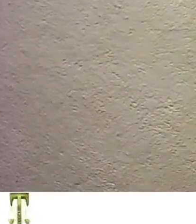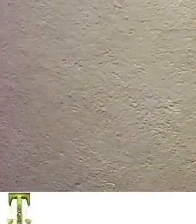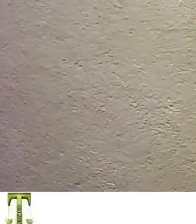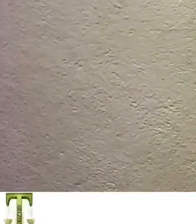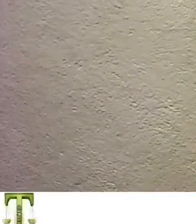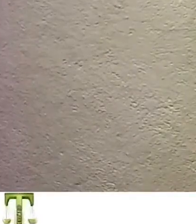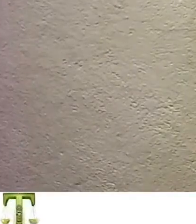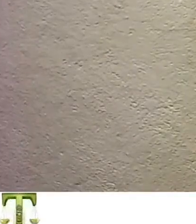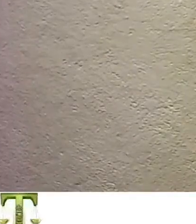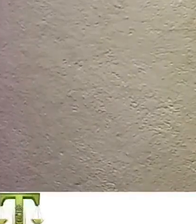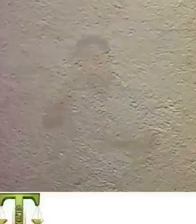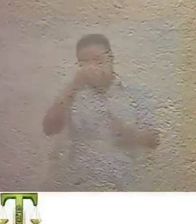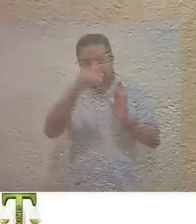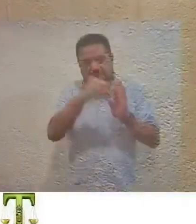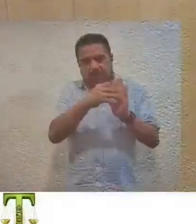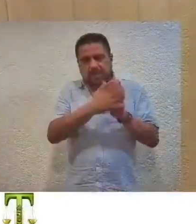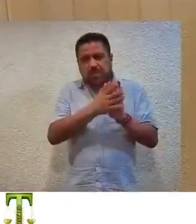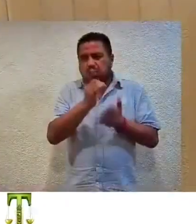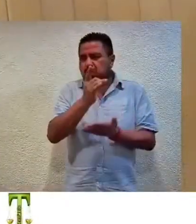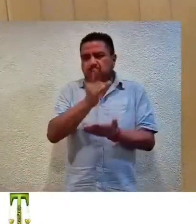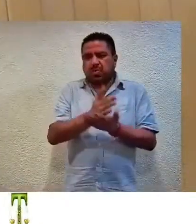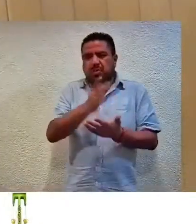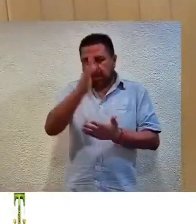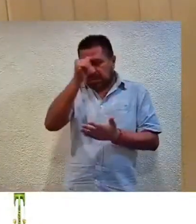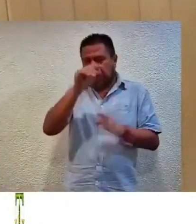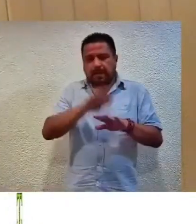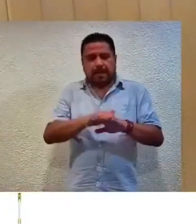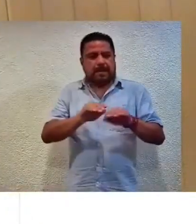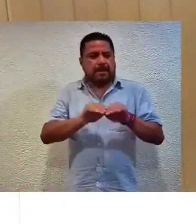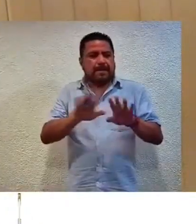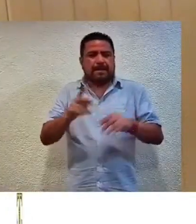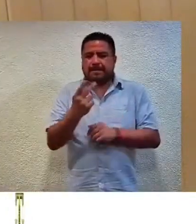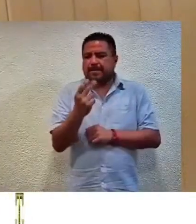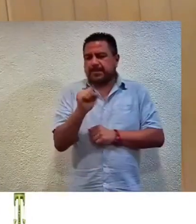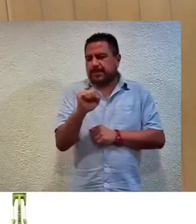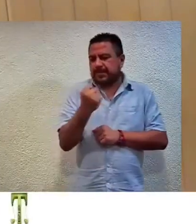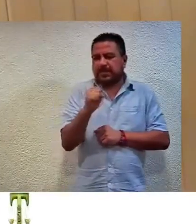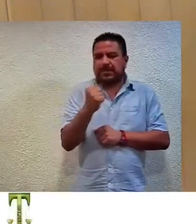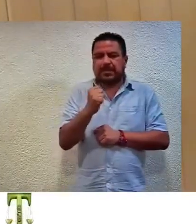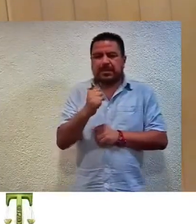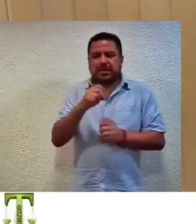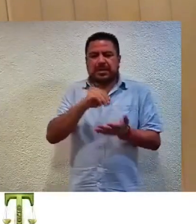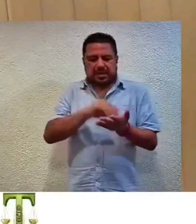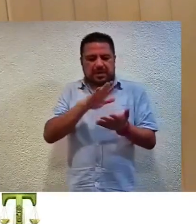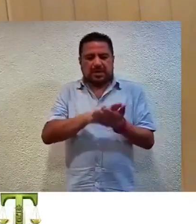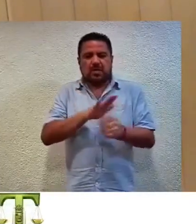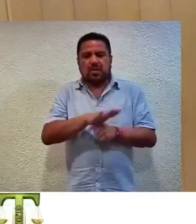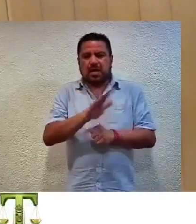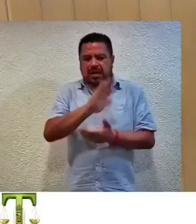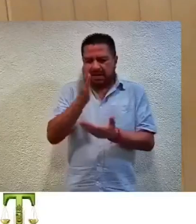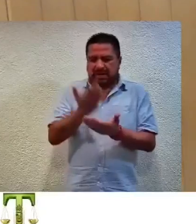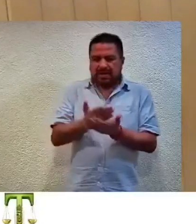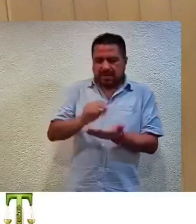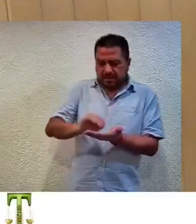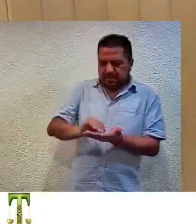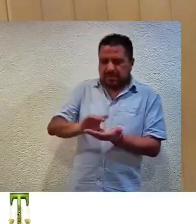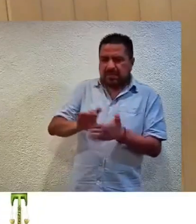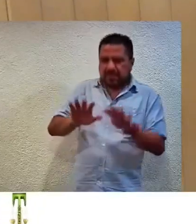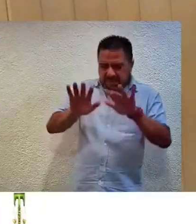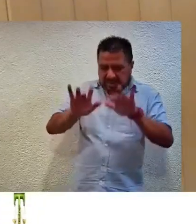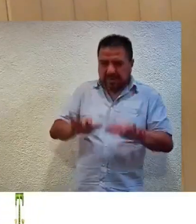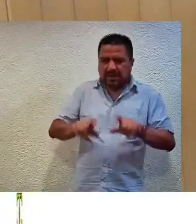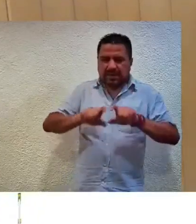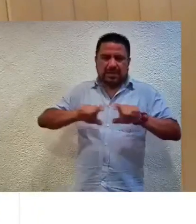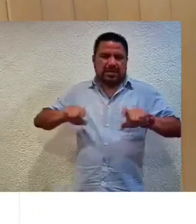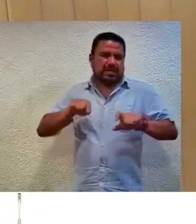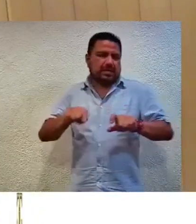siguientes puntos de acuerdo. Único, se aclara el acuerdo plenario de 25 de septiembre dictado en el expediente en que se actúa en los términos señalados